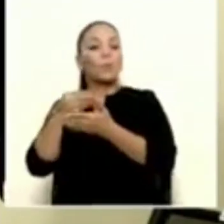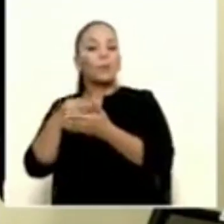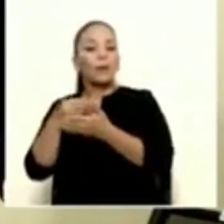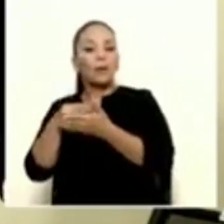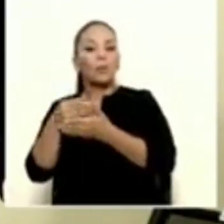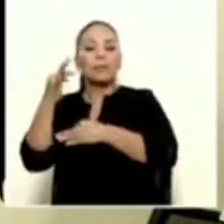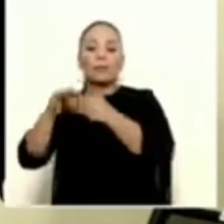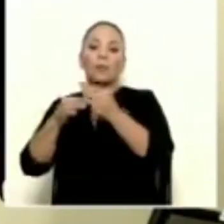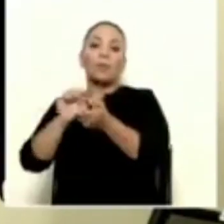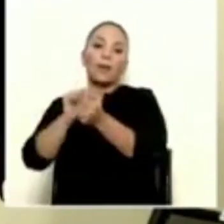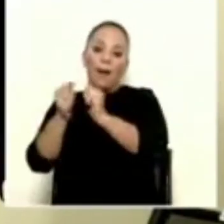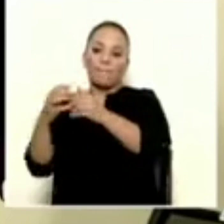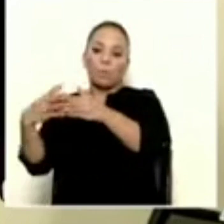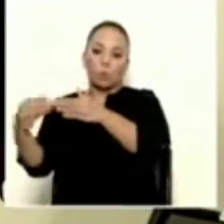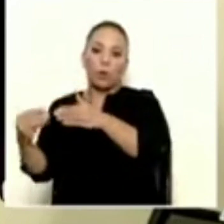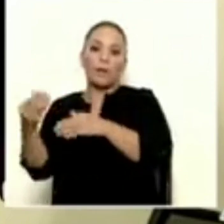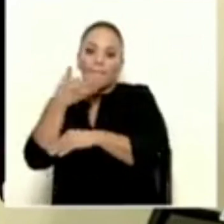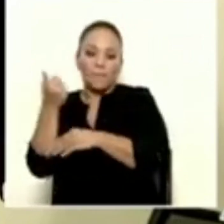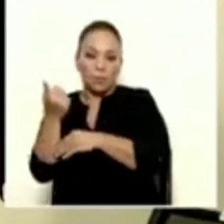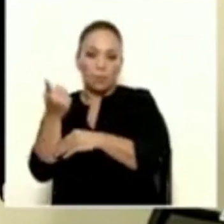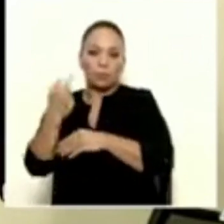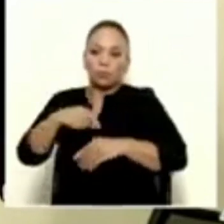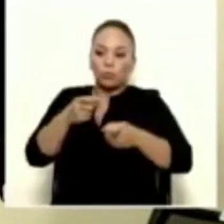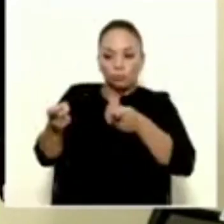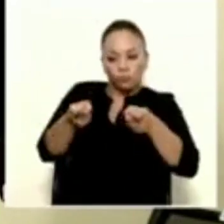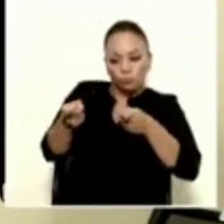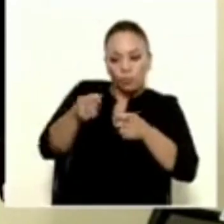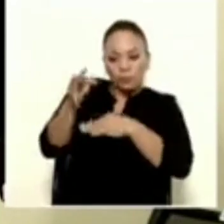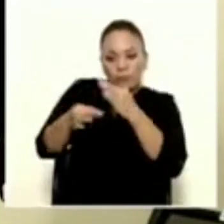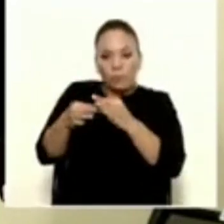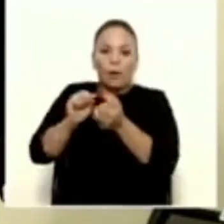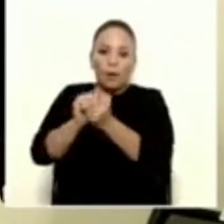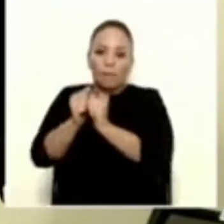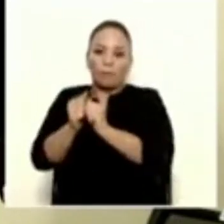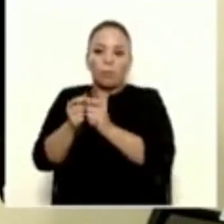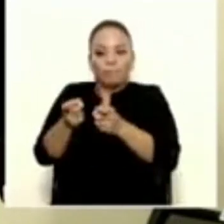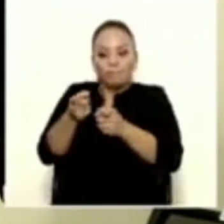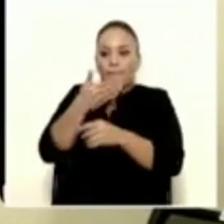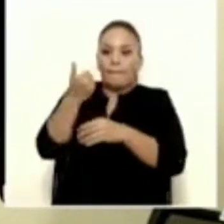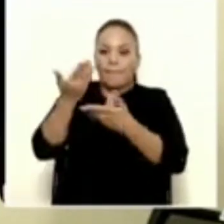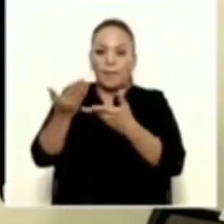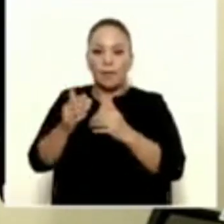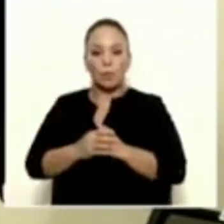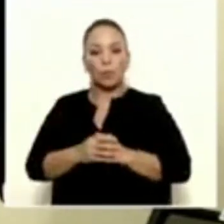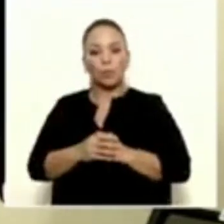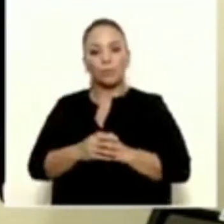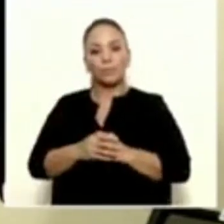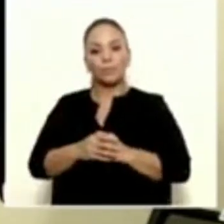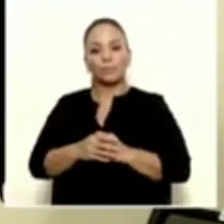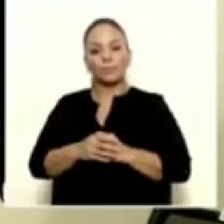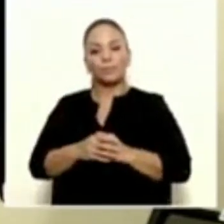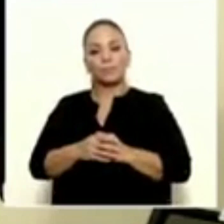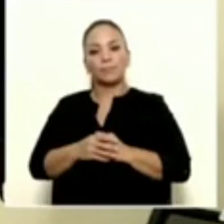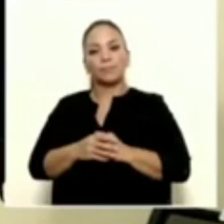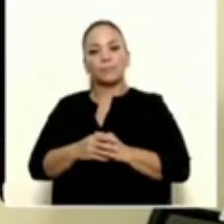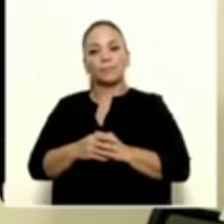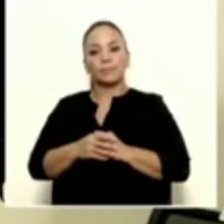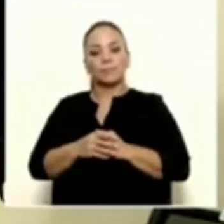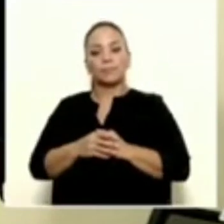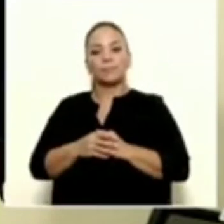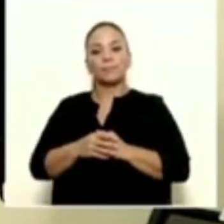a tipo de cambio mejor porque hemos logrado manejar el tipo de cambio mucho mejor y entonces no va a ser